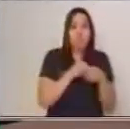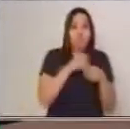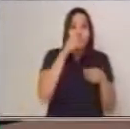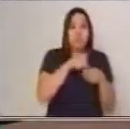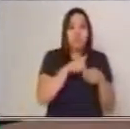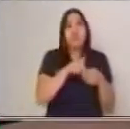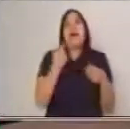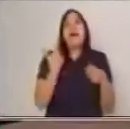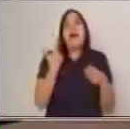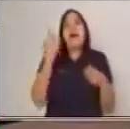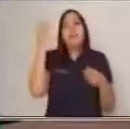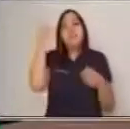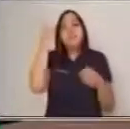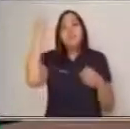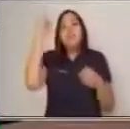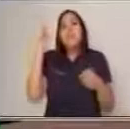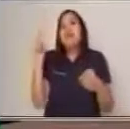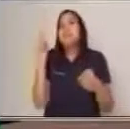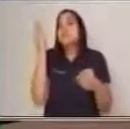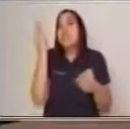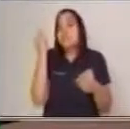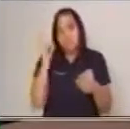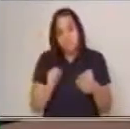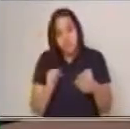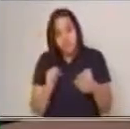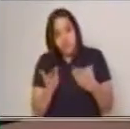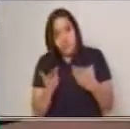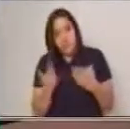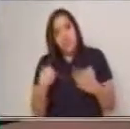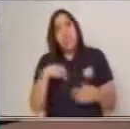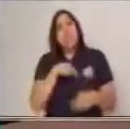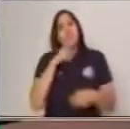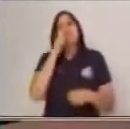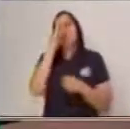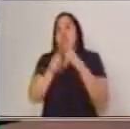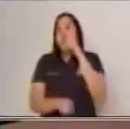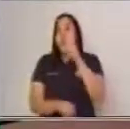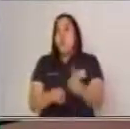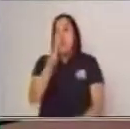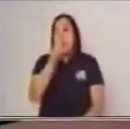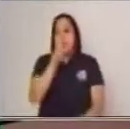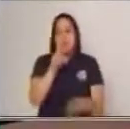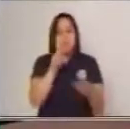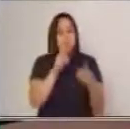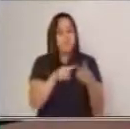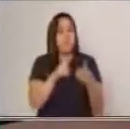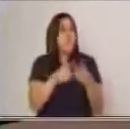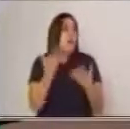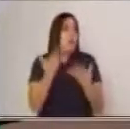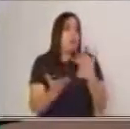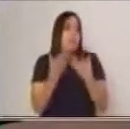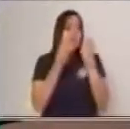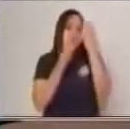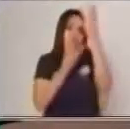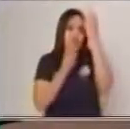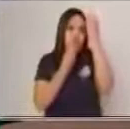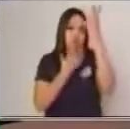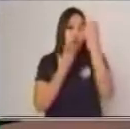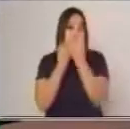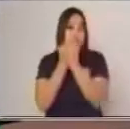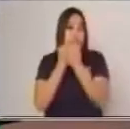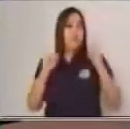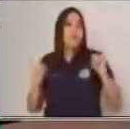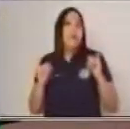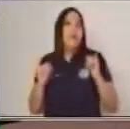va a ser una idea secundaria. Y nuestra pregunta número dos, ¿será que la información va a ser independiente